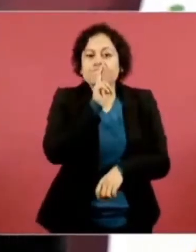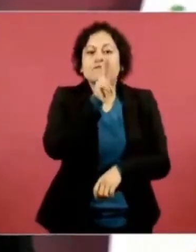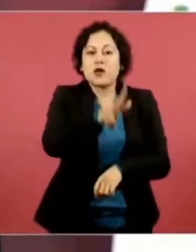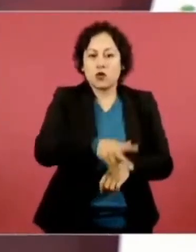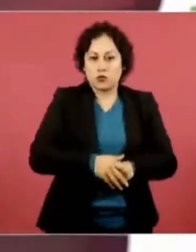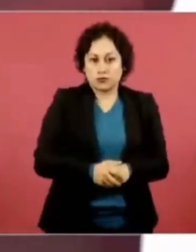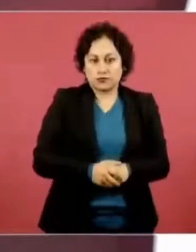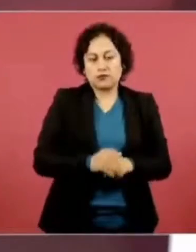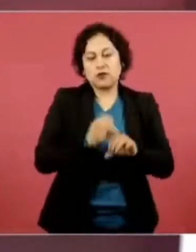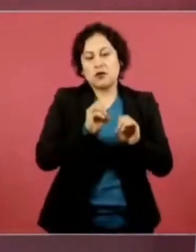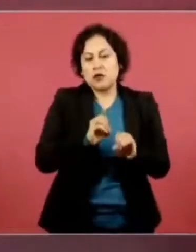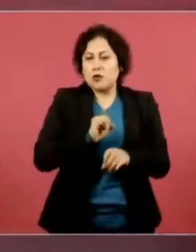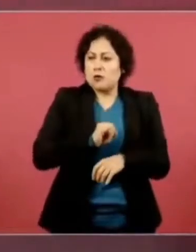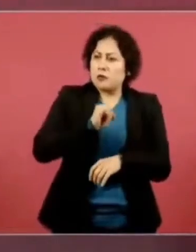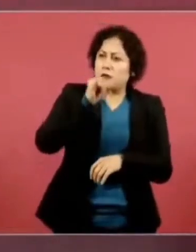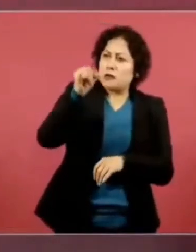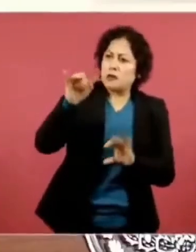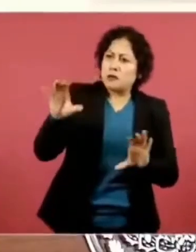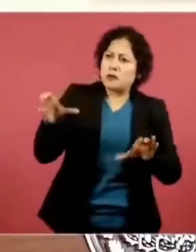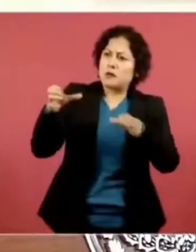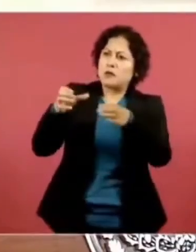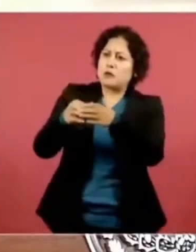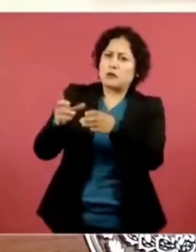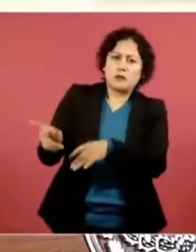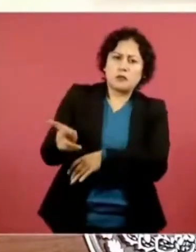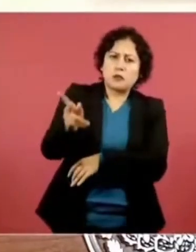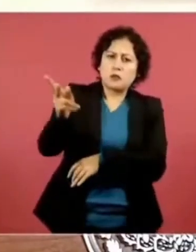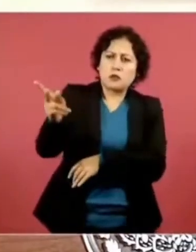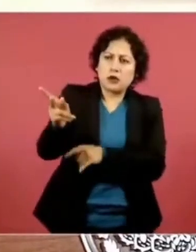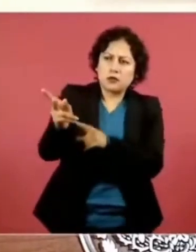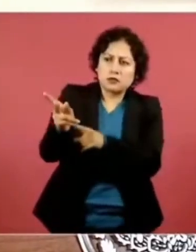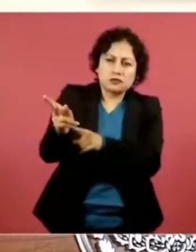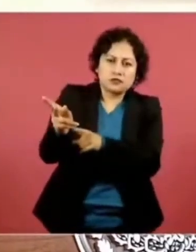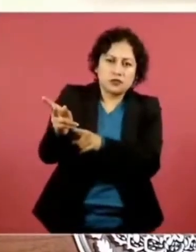pero sale uno de la cabecera municipal y ya no hay señal.